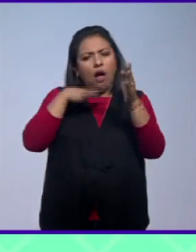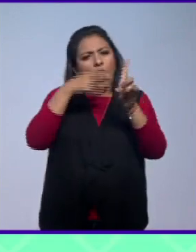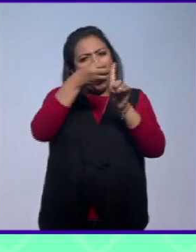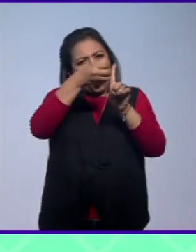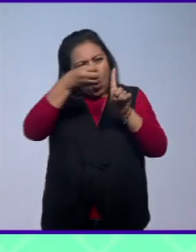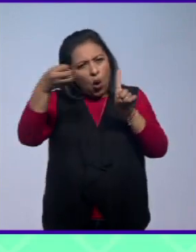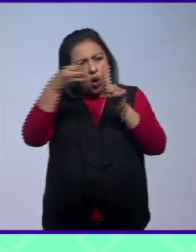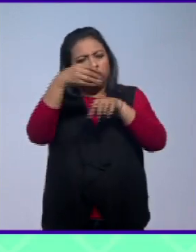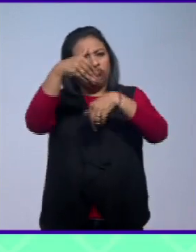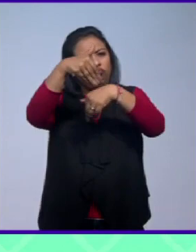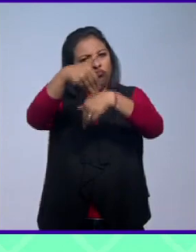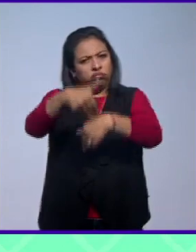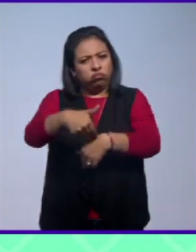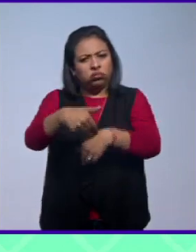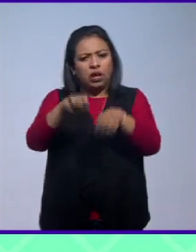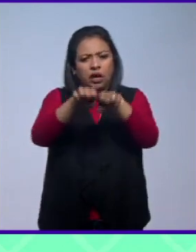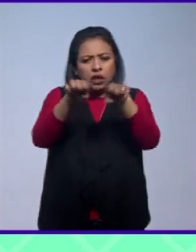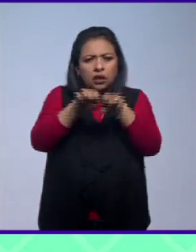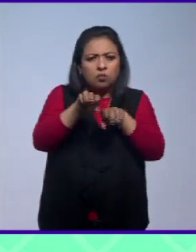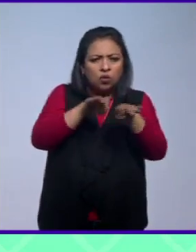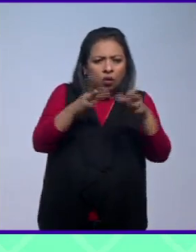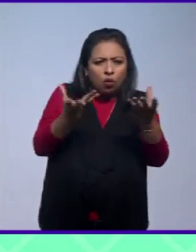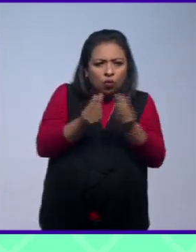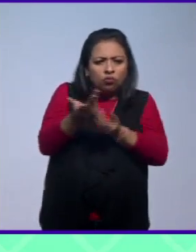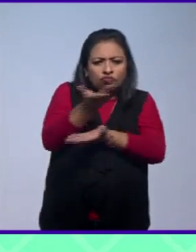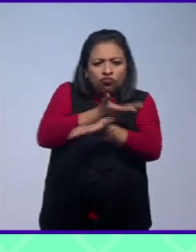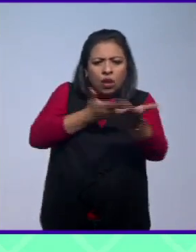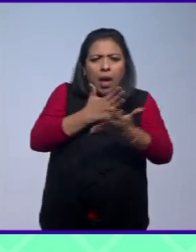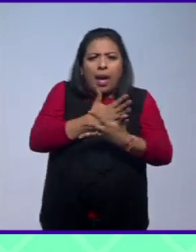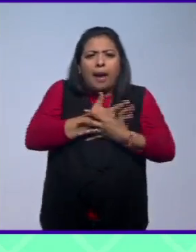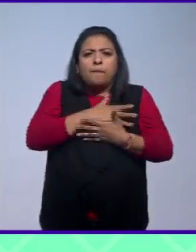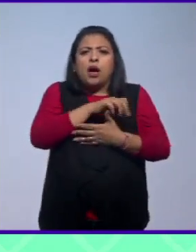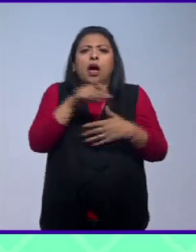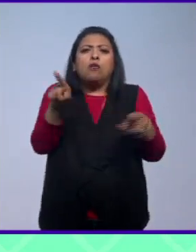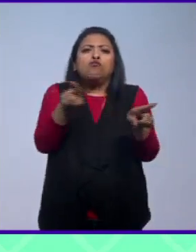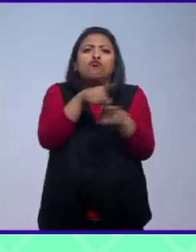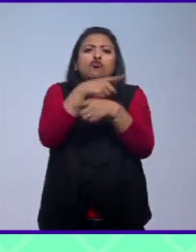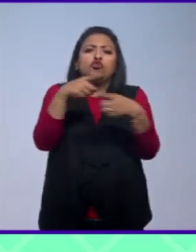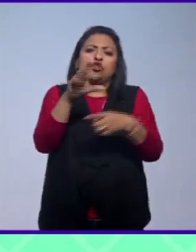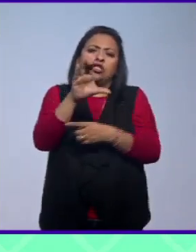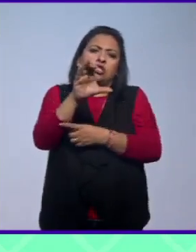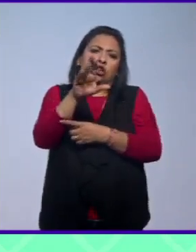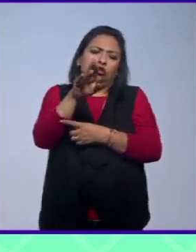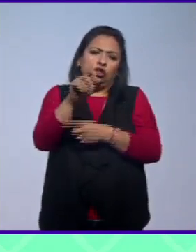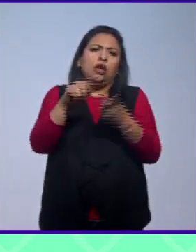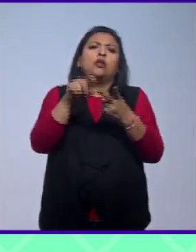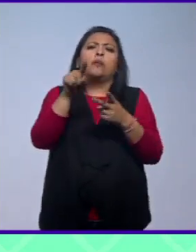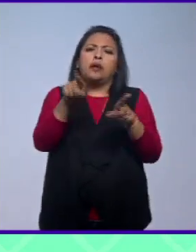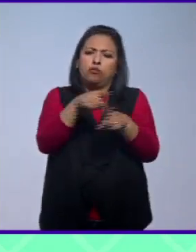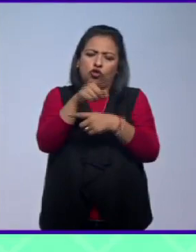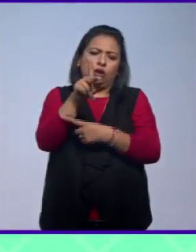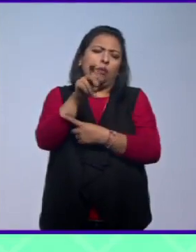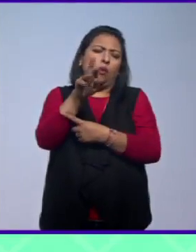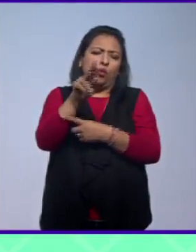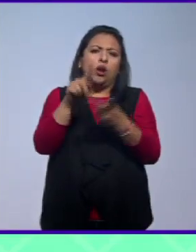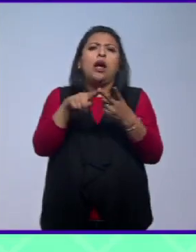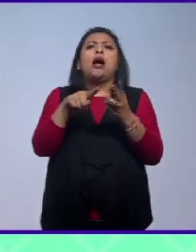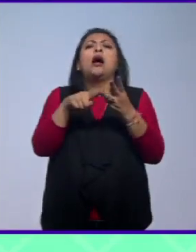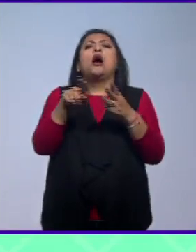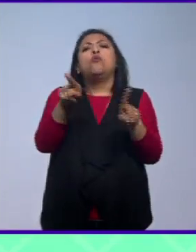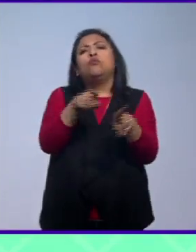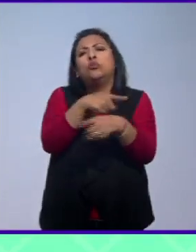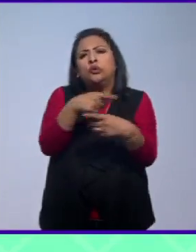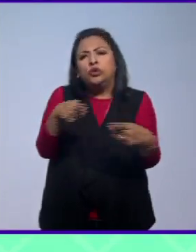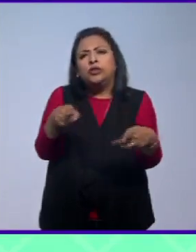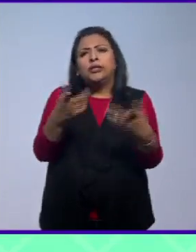disciplina, ese trabajo en equipo, ese amor a la música de concierto, pero también a la música popular, también a la música